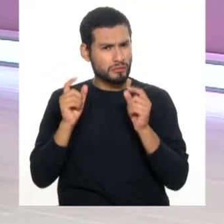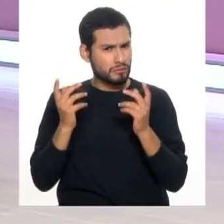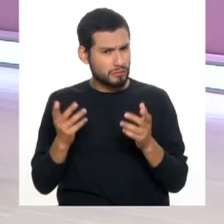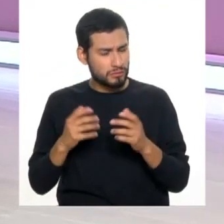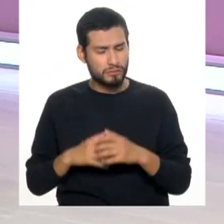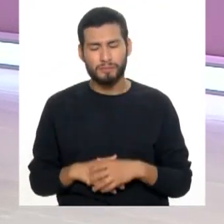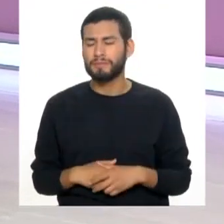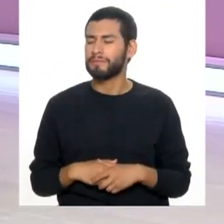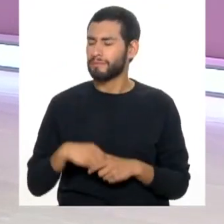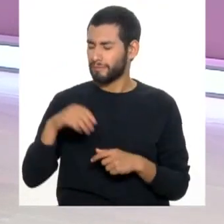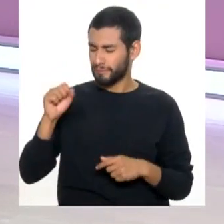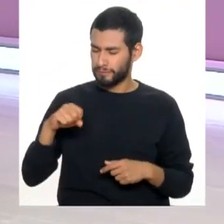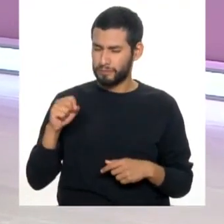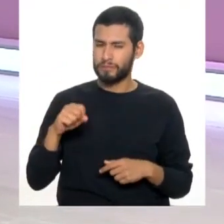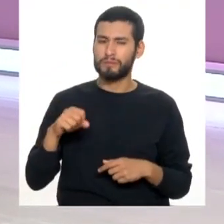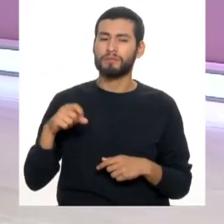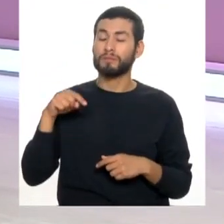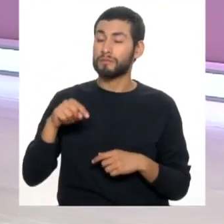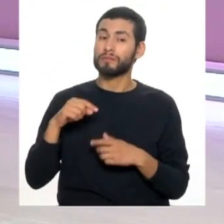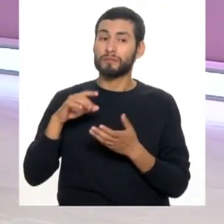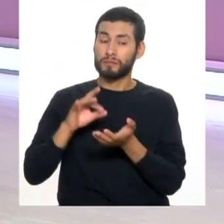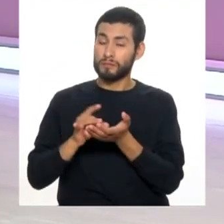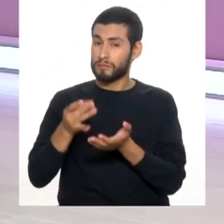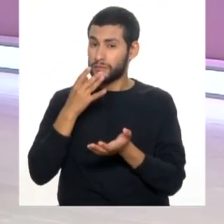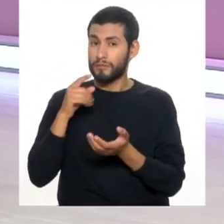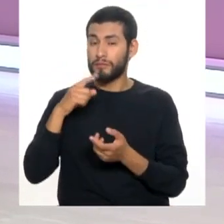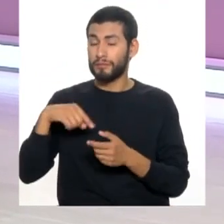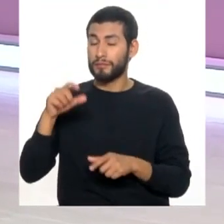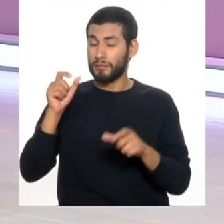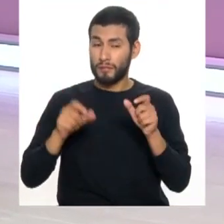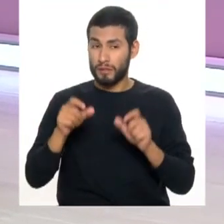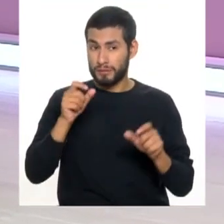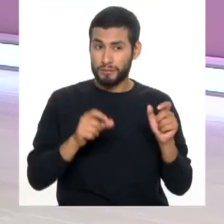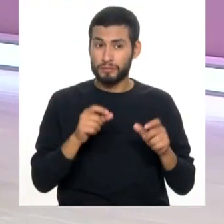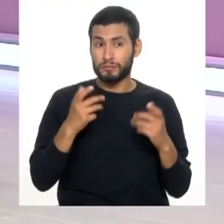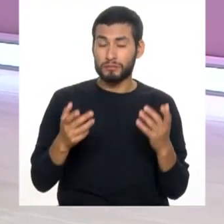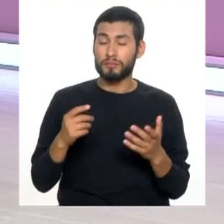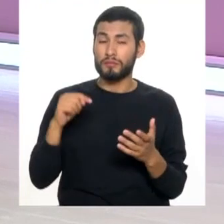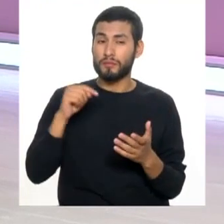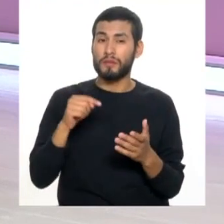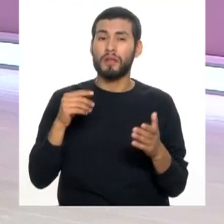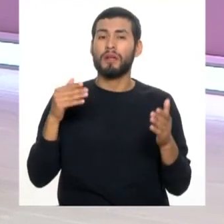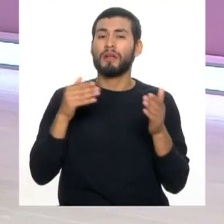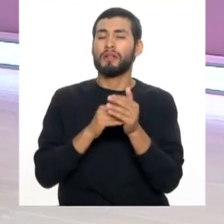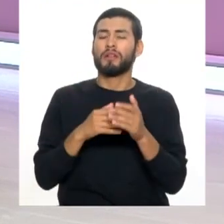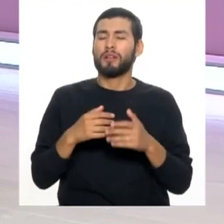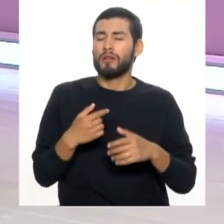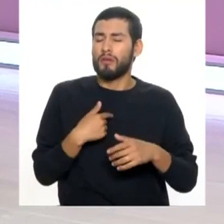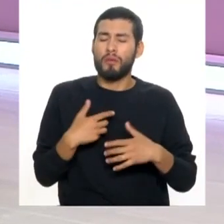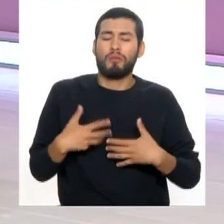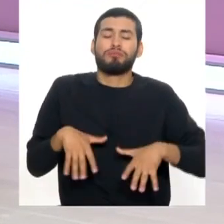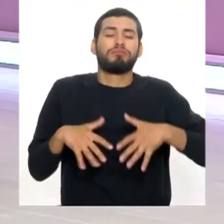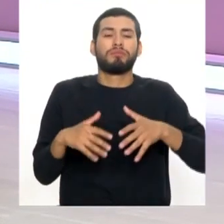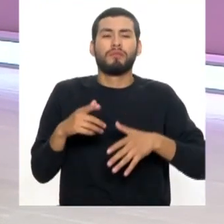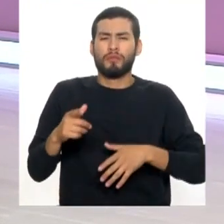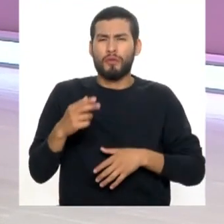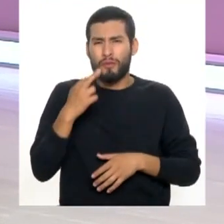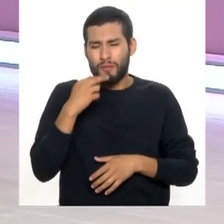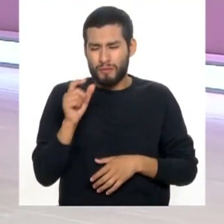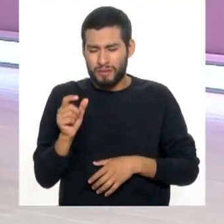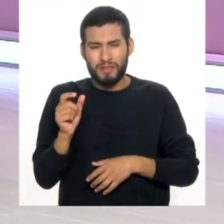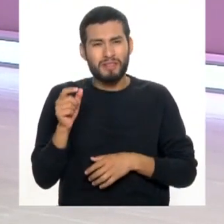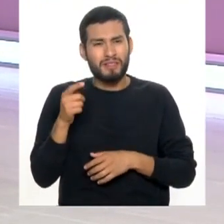efectivamente. A ver, tenemos en la medicación, por ejemplo, los pacientes que toman anticonvulsionantes, ¿no? Esas encías rojas,